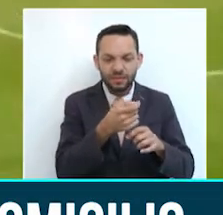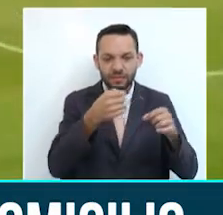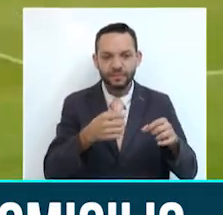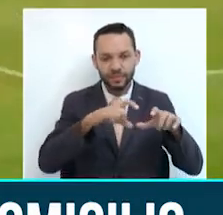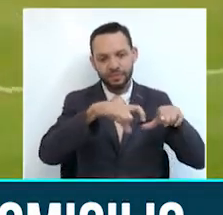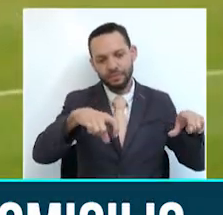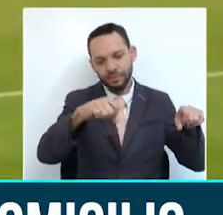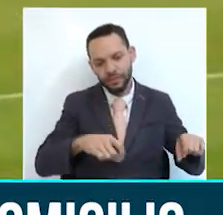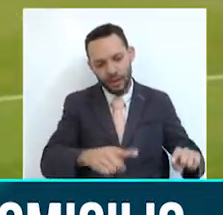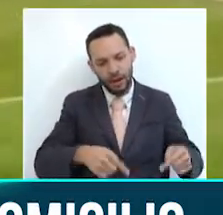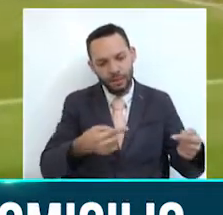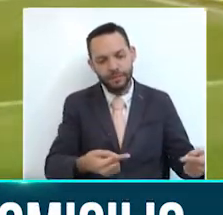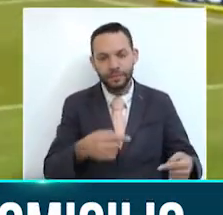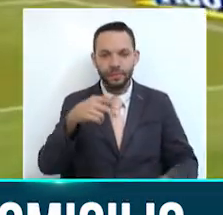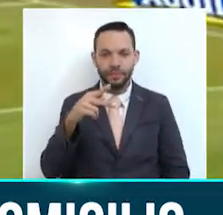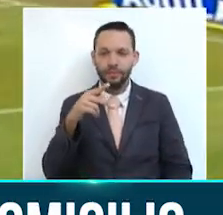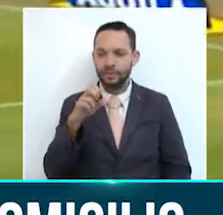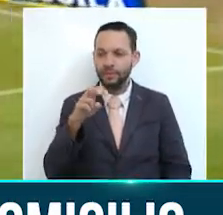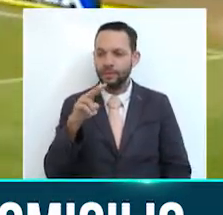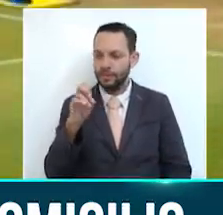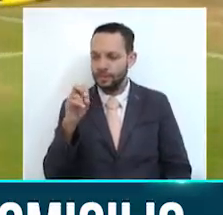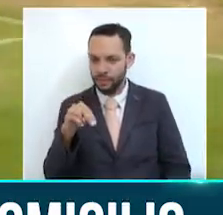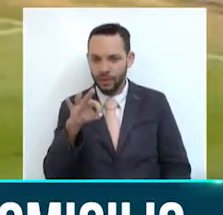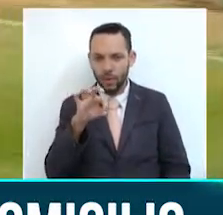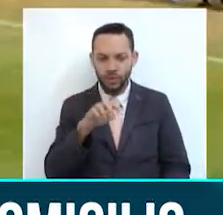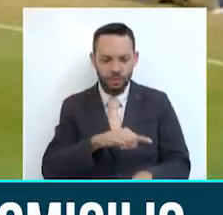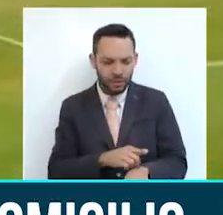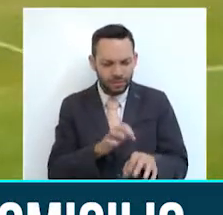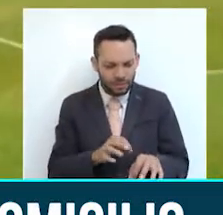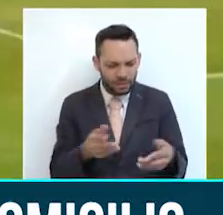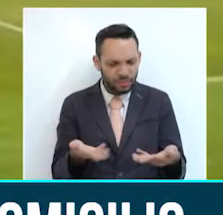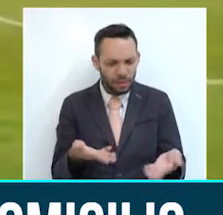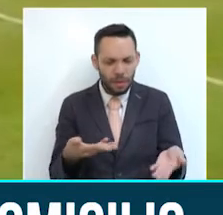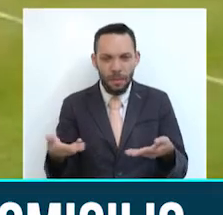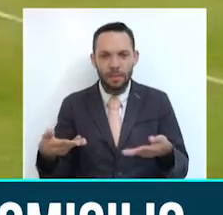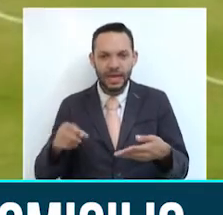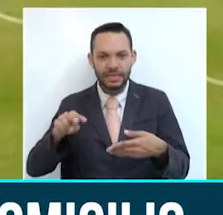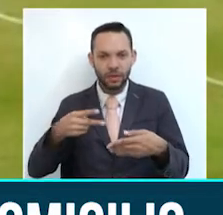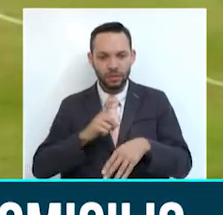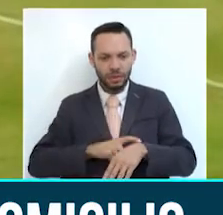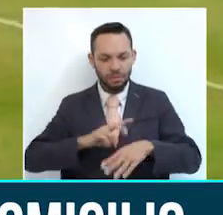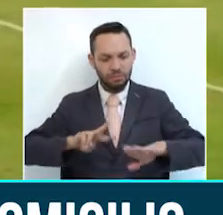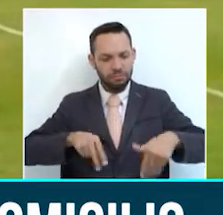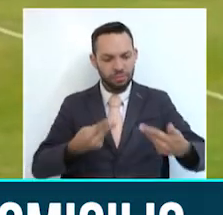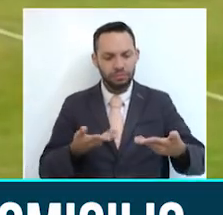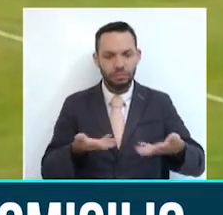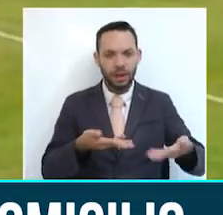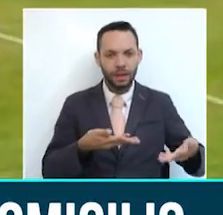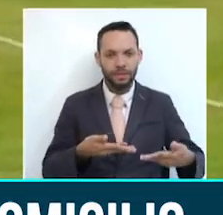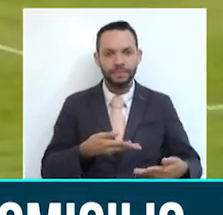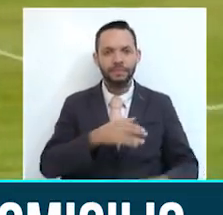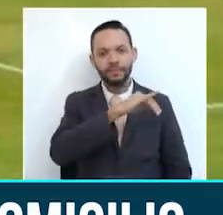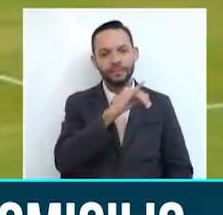amplió la ventaja Kevin Aledazani 8 minutos después. Pero en el segundo tiempo llegó el descuento de parte de Henry Hernández para los